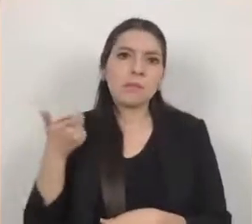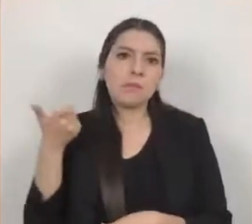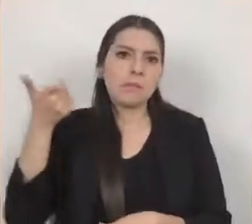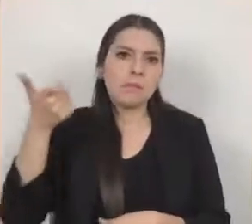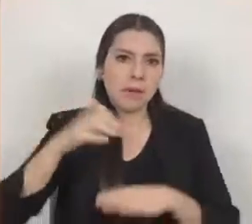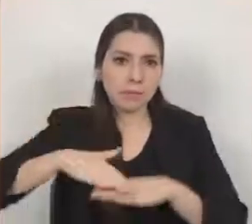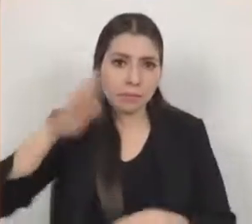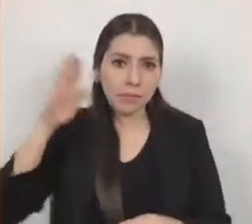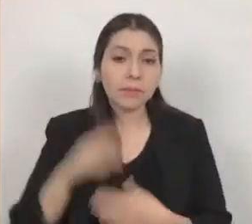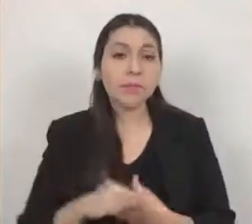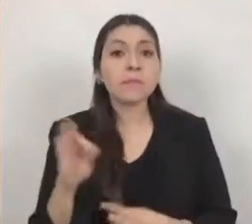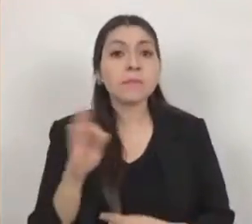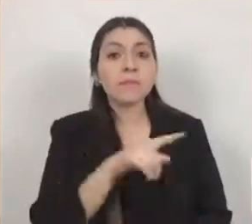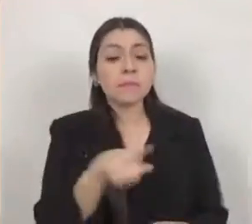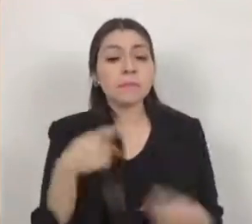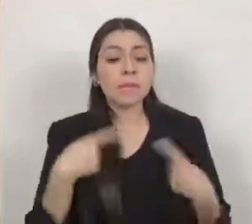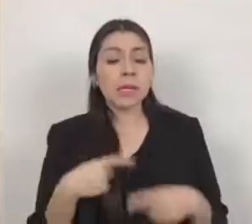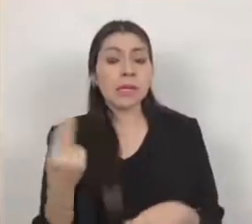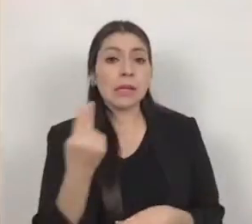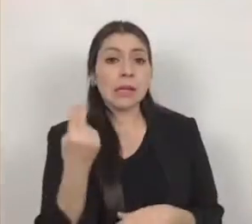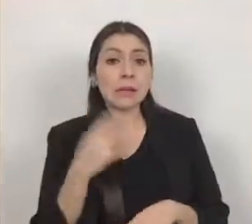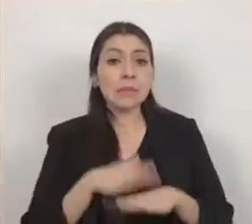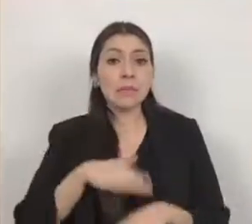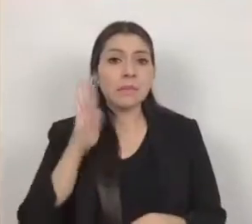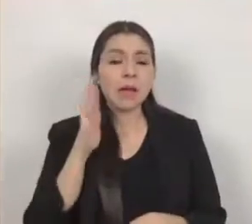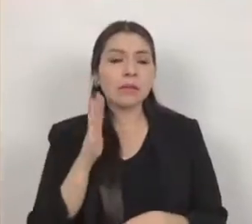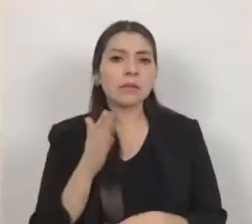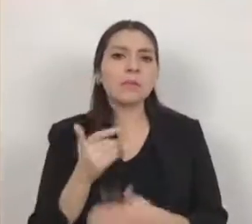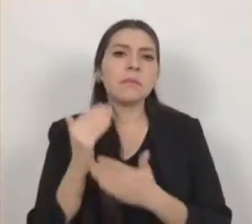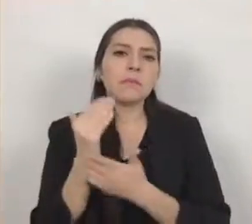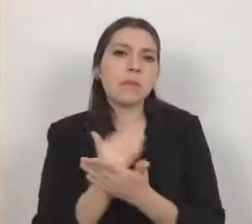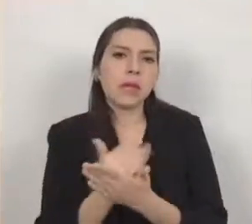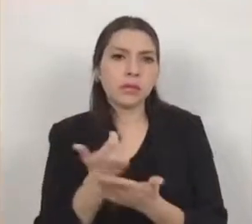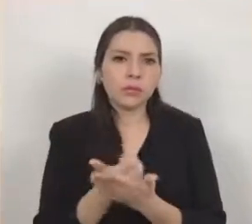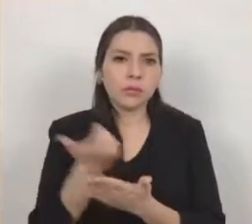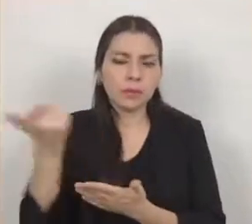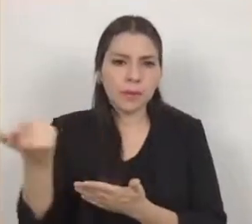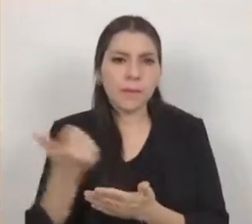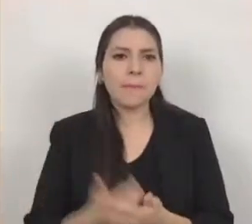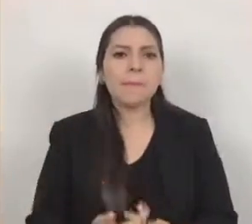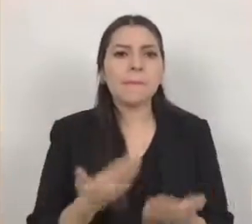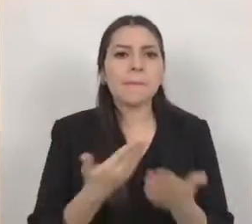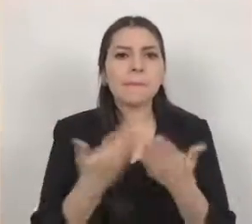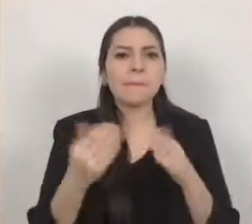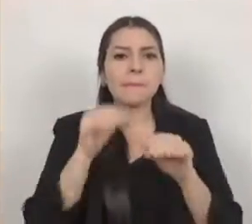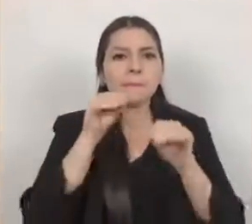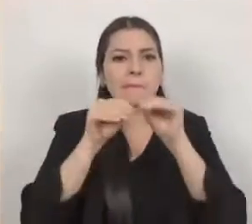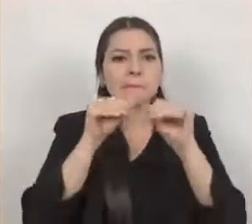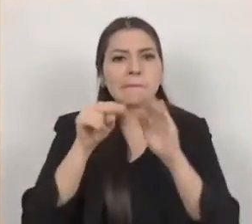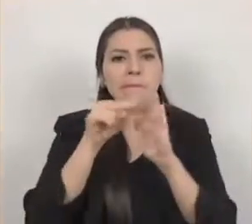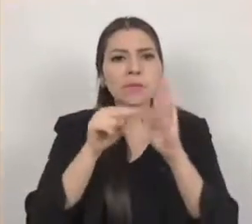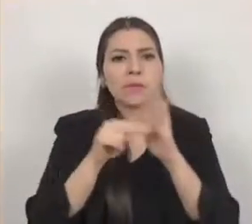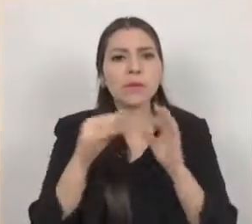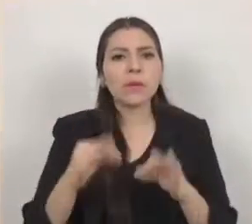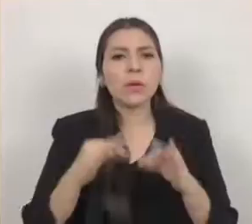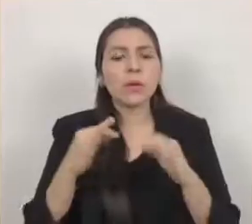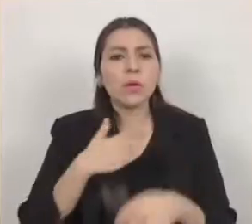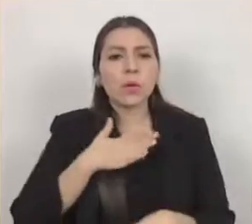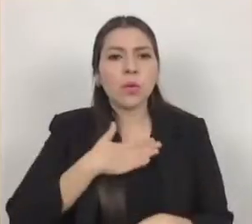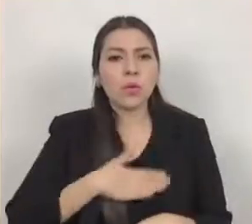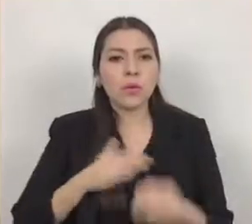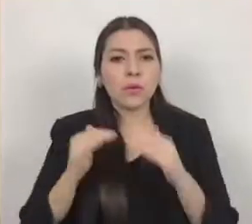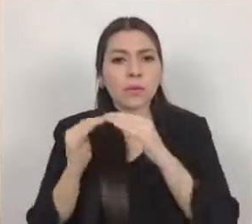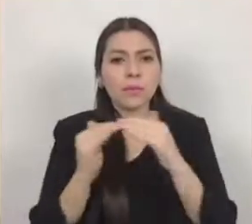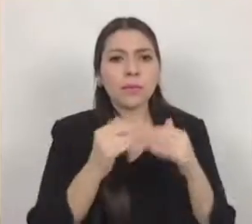necesite más que pague menos la instauración de normas jurídicas justas y equitativas es una obligación que